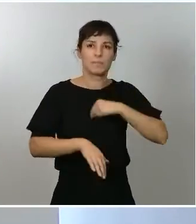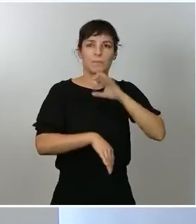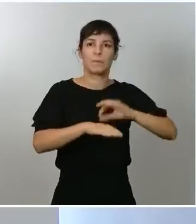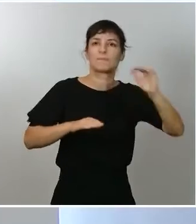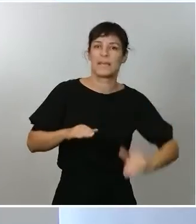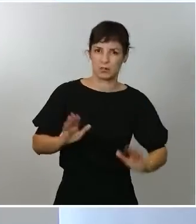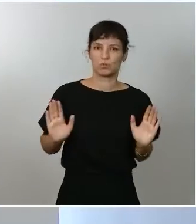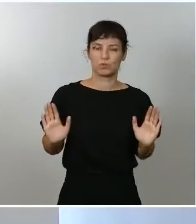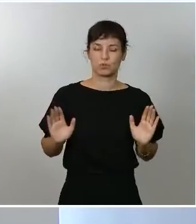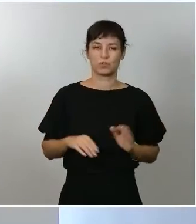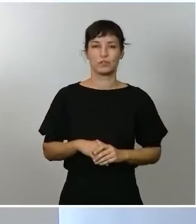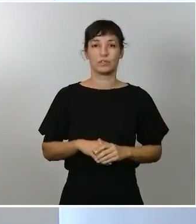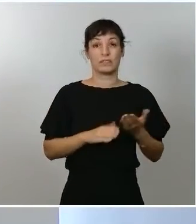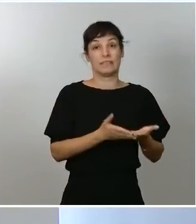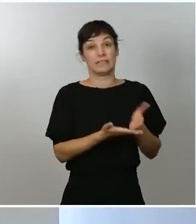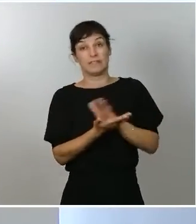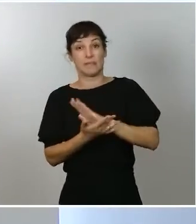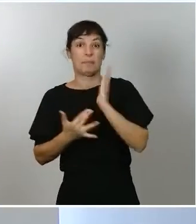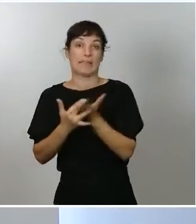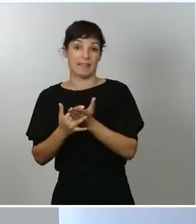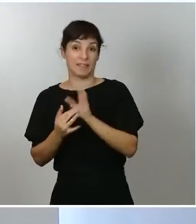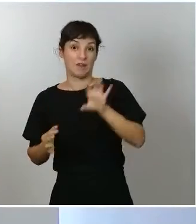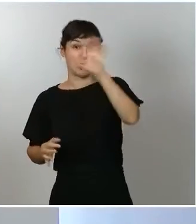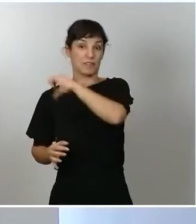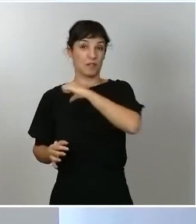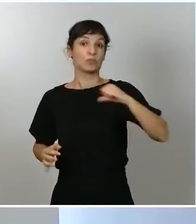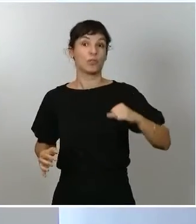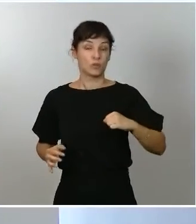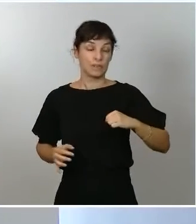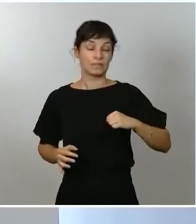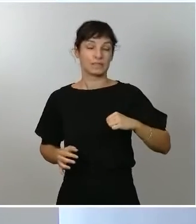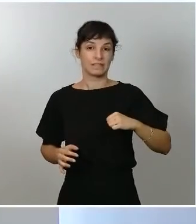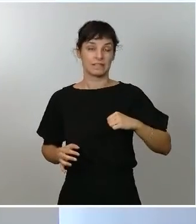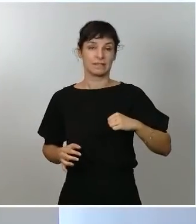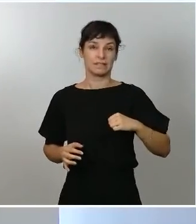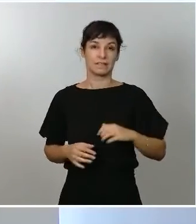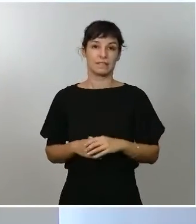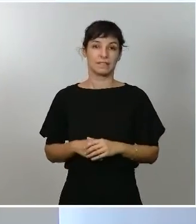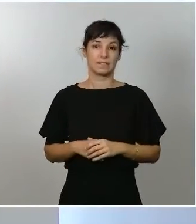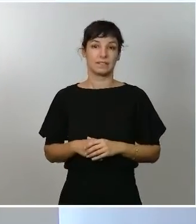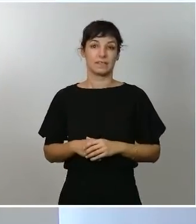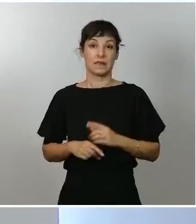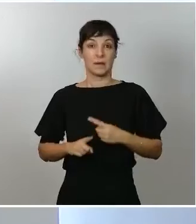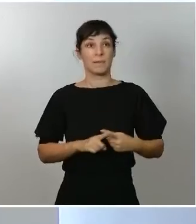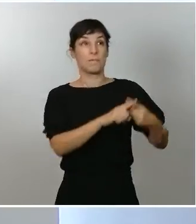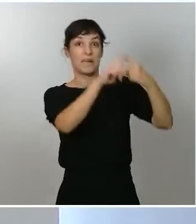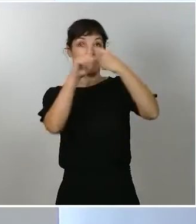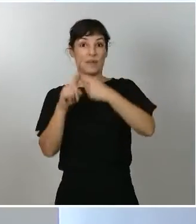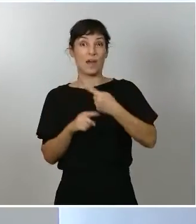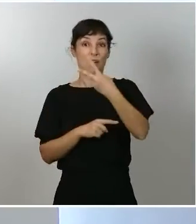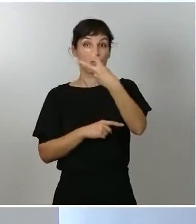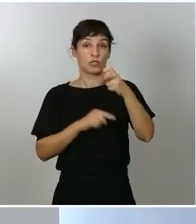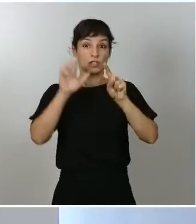la otra mitad de las comunidades autónomas que están por encima de la media nacional de 263 casos